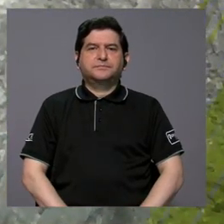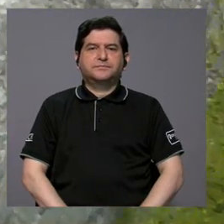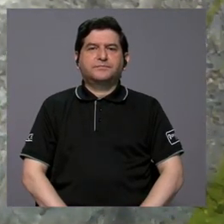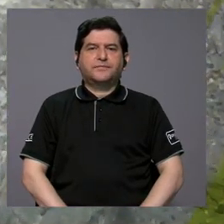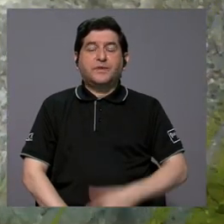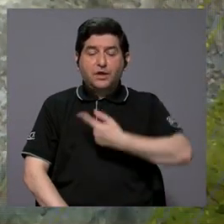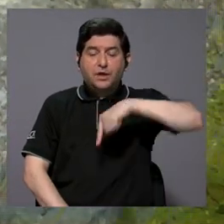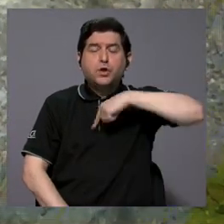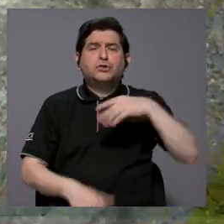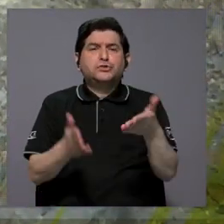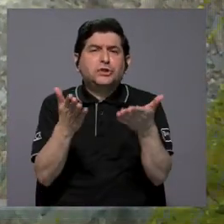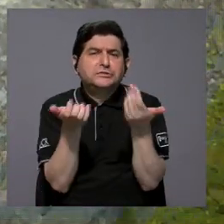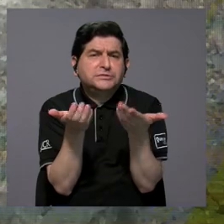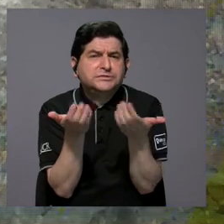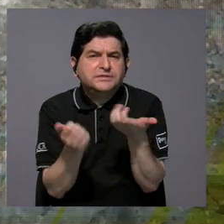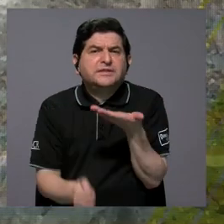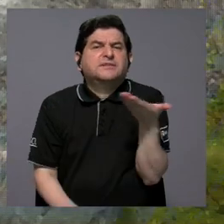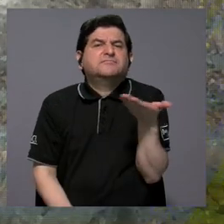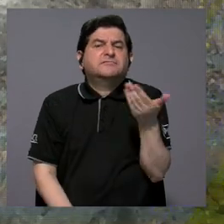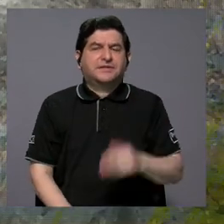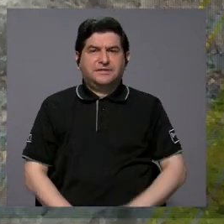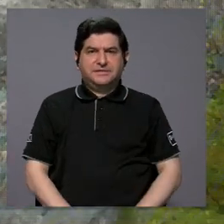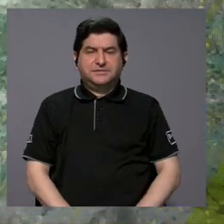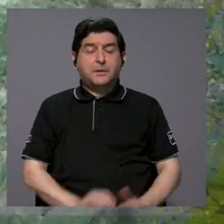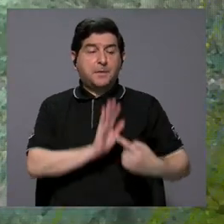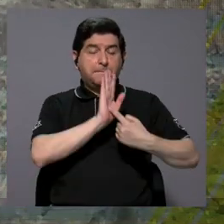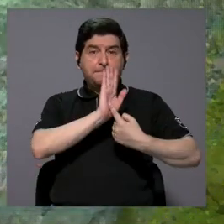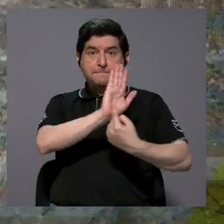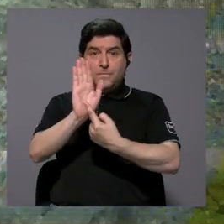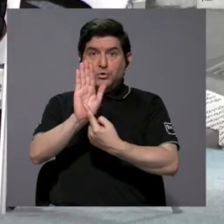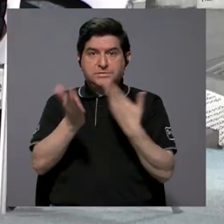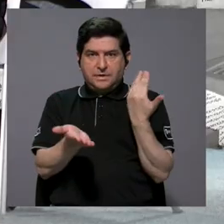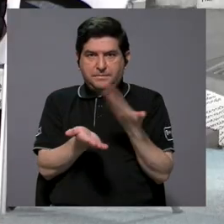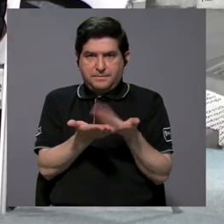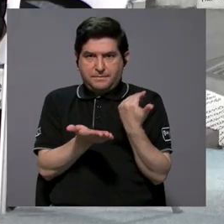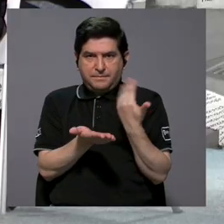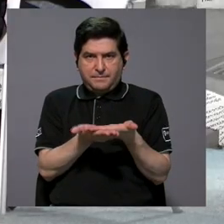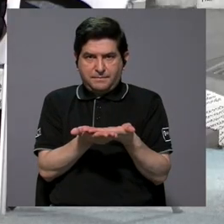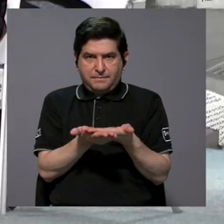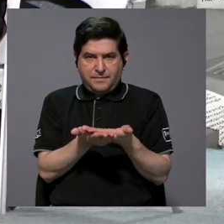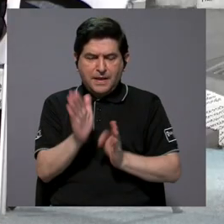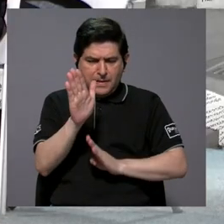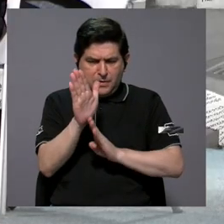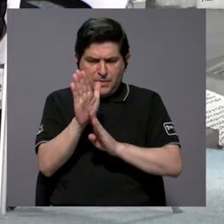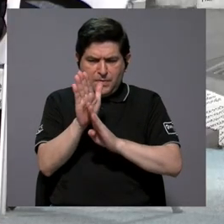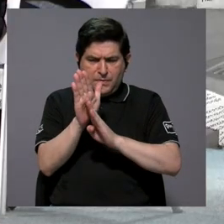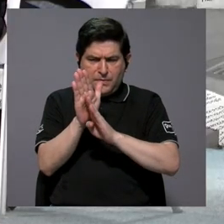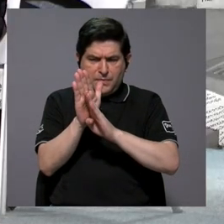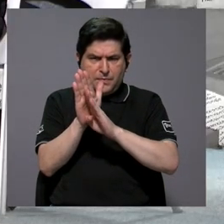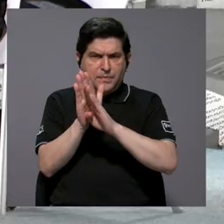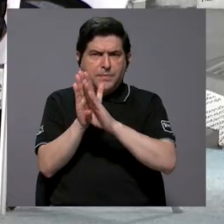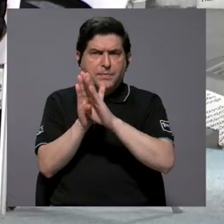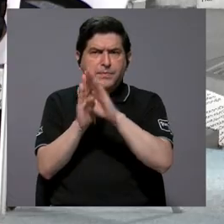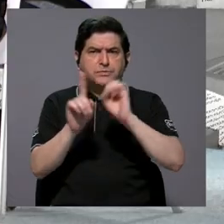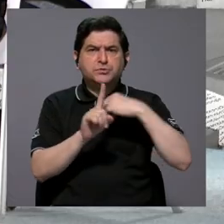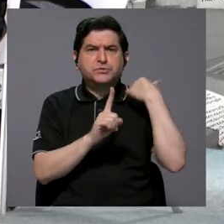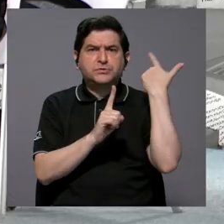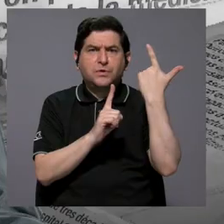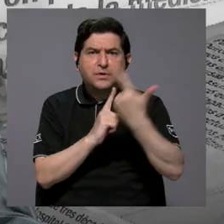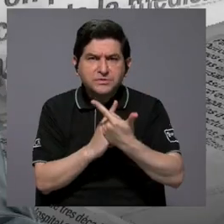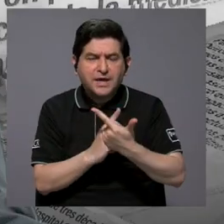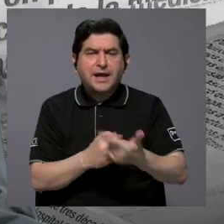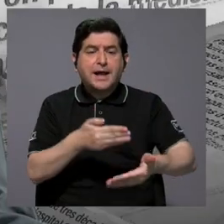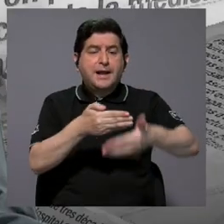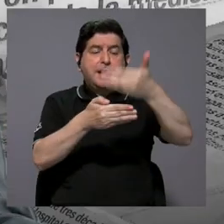en donde lo que estamos queriendo es mostrar, evidenciar el desarrollo social